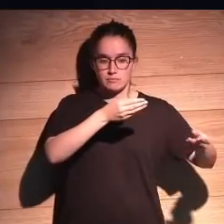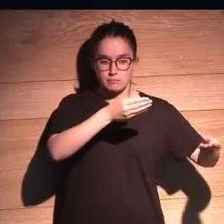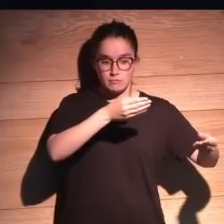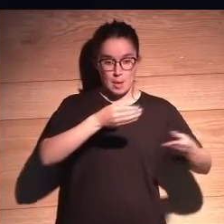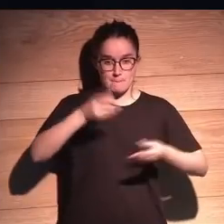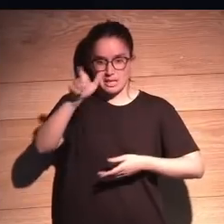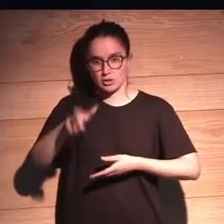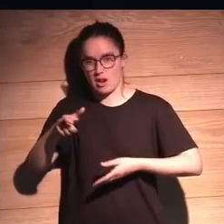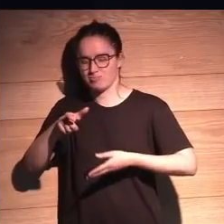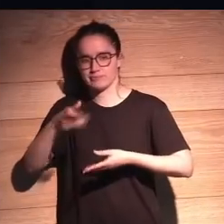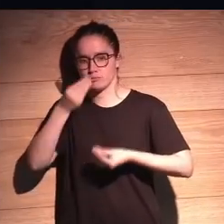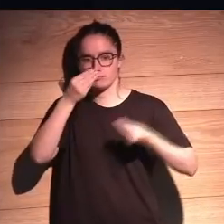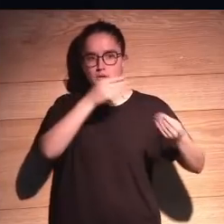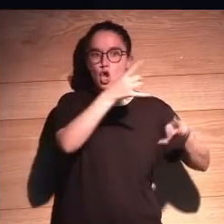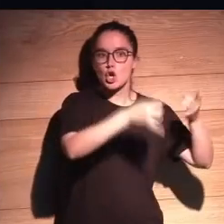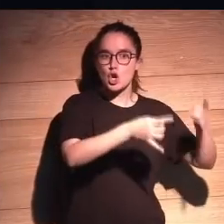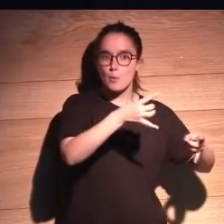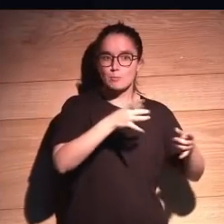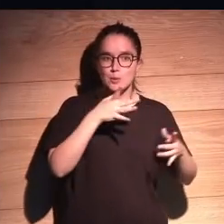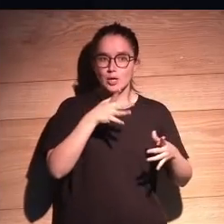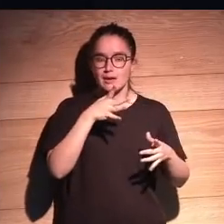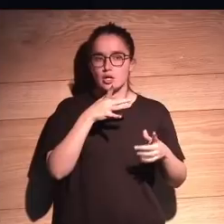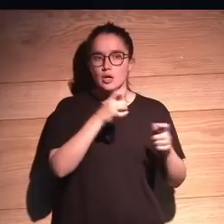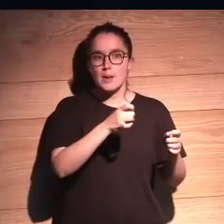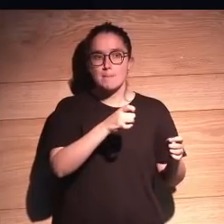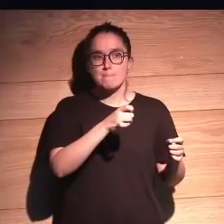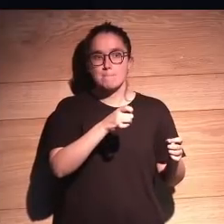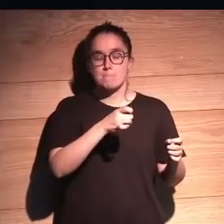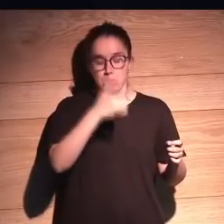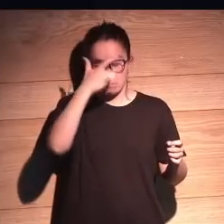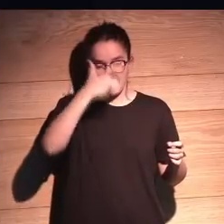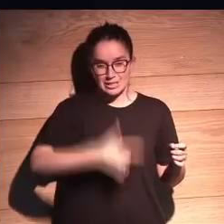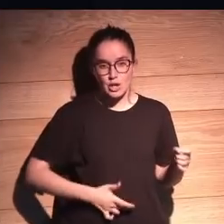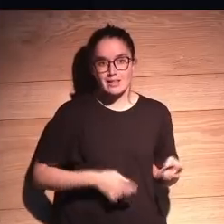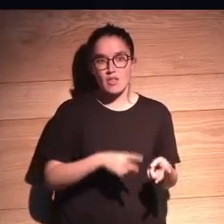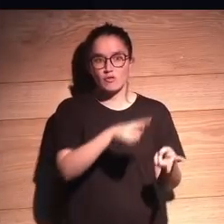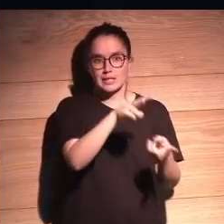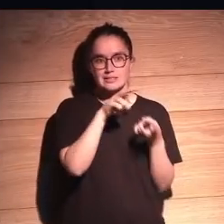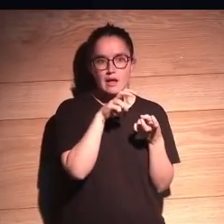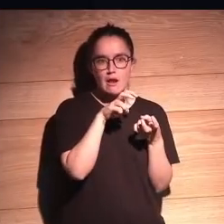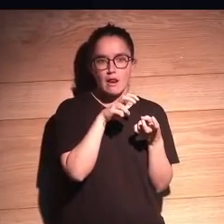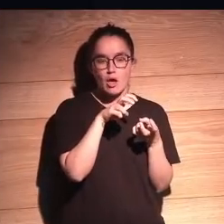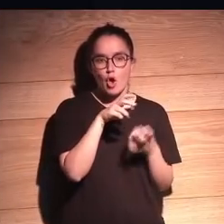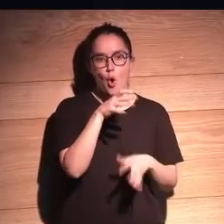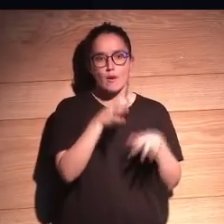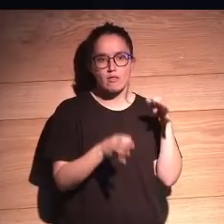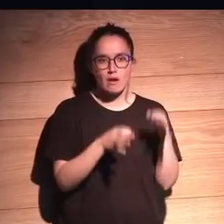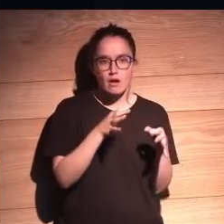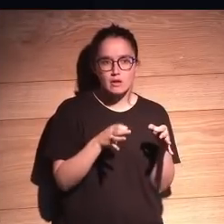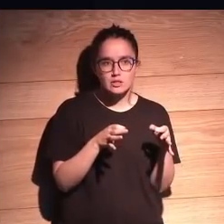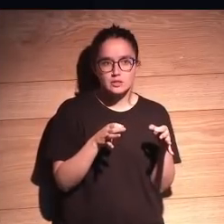a un humano de personalidad fiscal, de personalidad jurídica